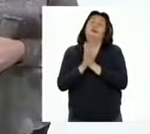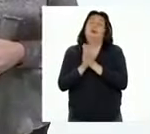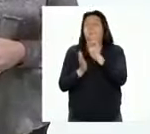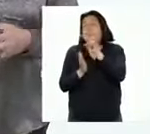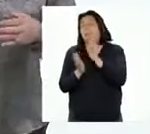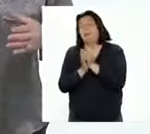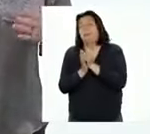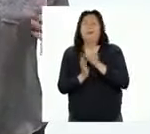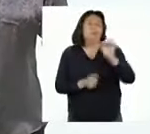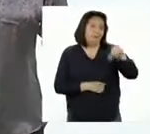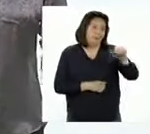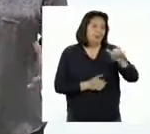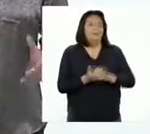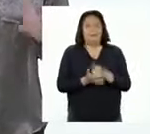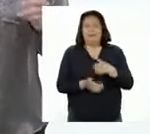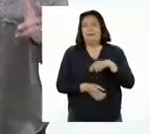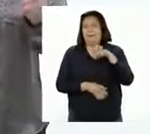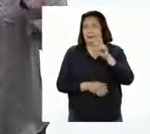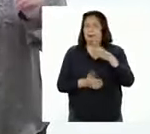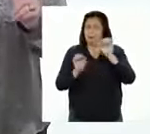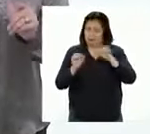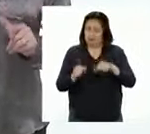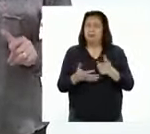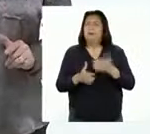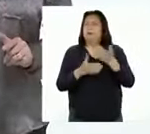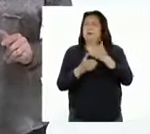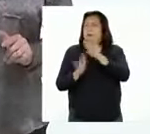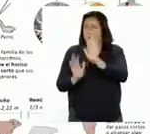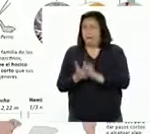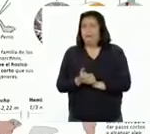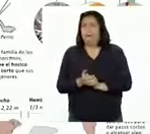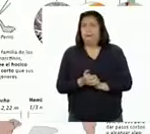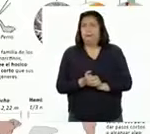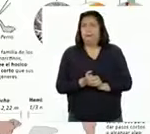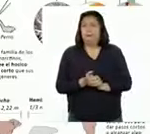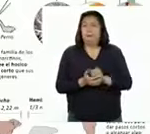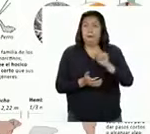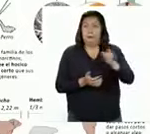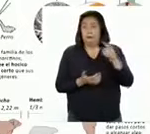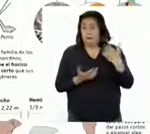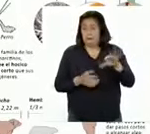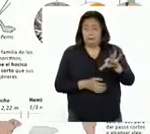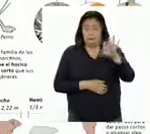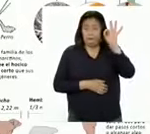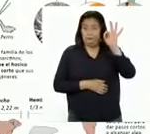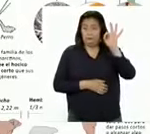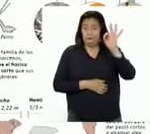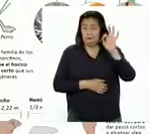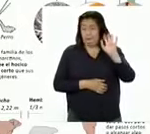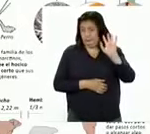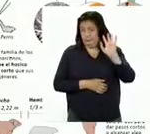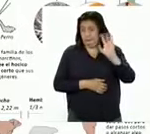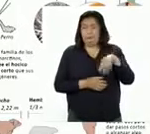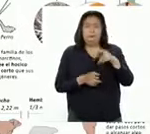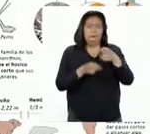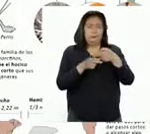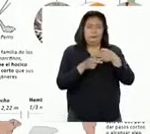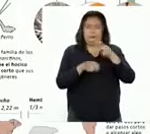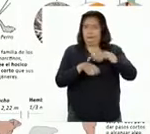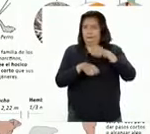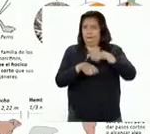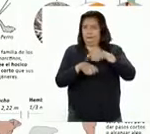Claro que sí, Pati. Vamos a compartirla. Tomemos unos segundos para ver